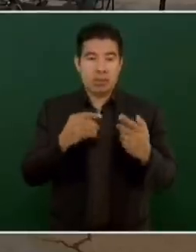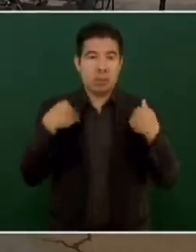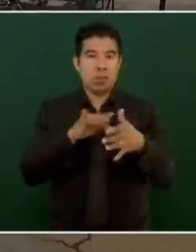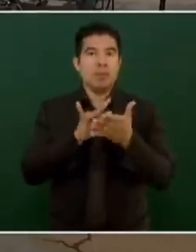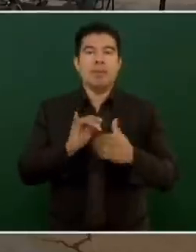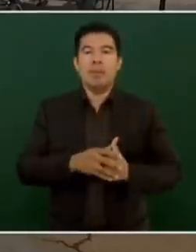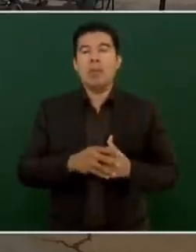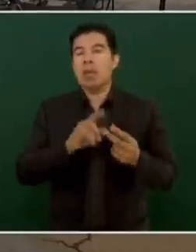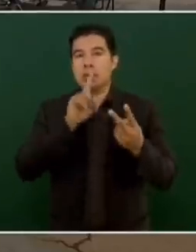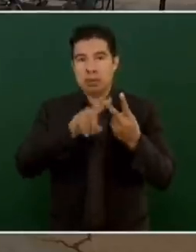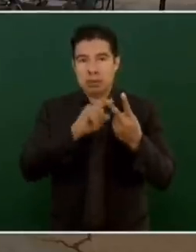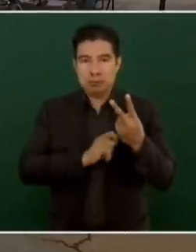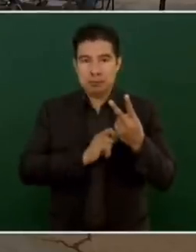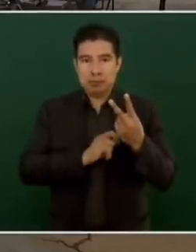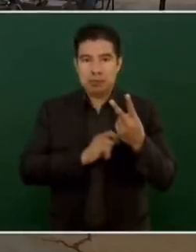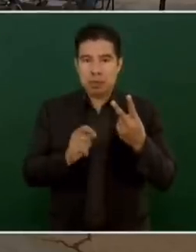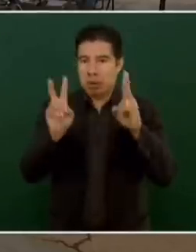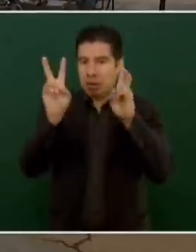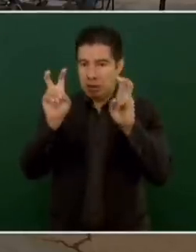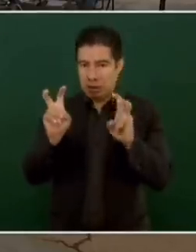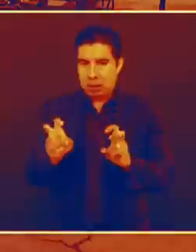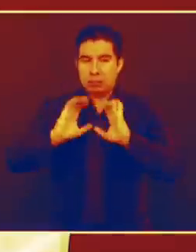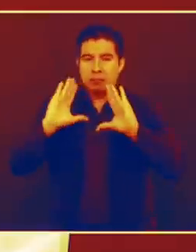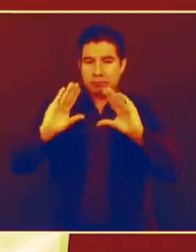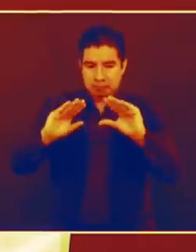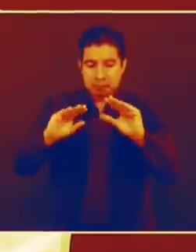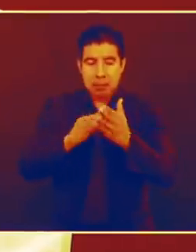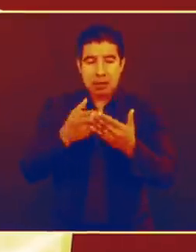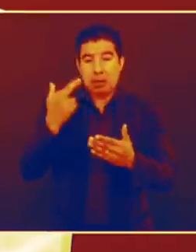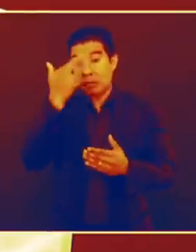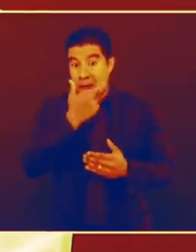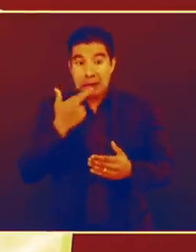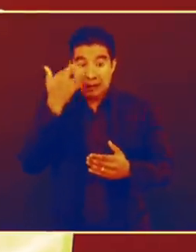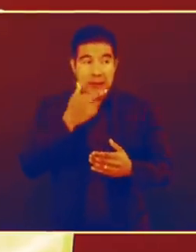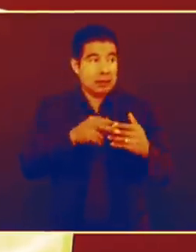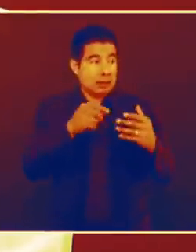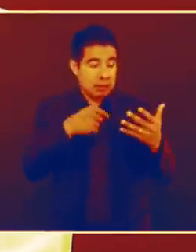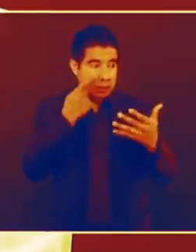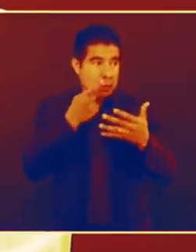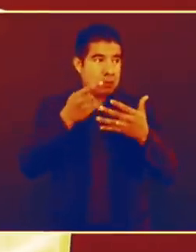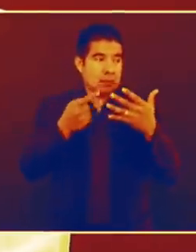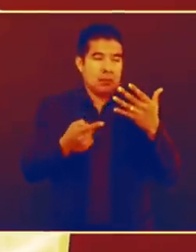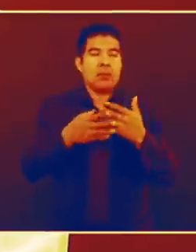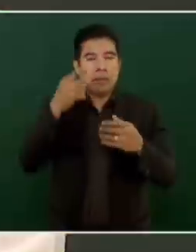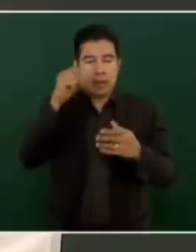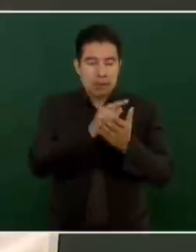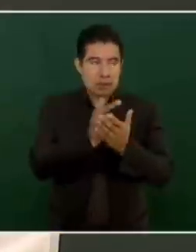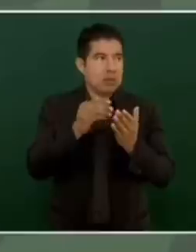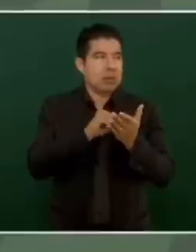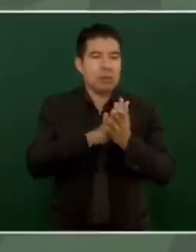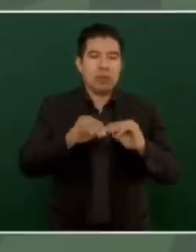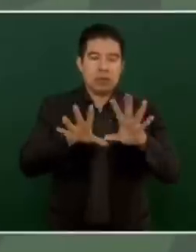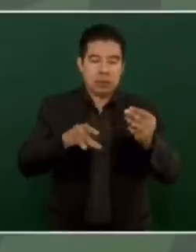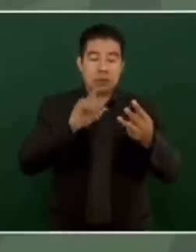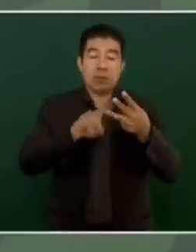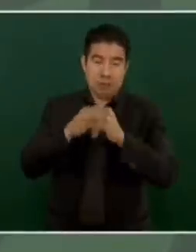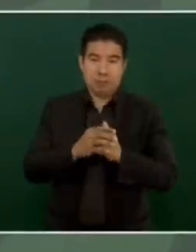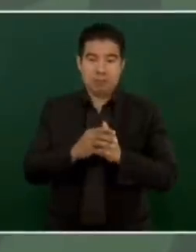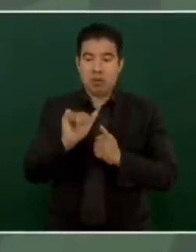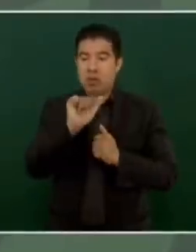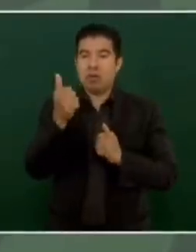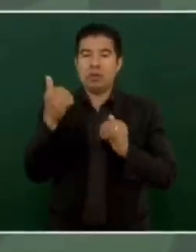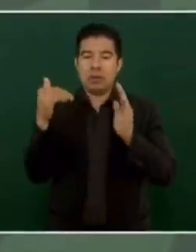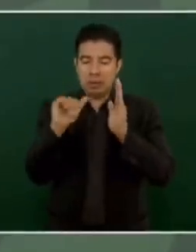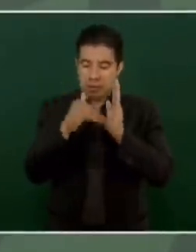son los contenidos educativos, se están revisando todos los contenidos para los libros de texto. Lo tercero son las micas